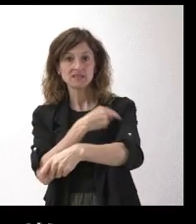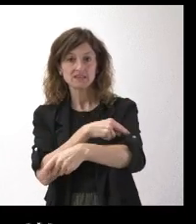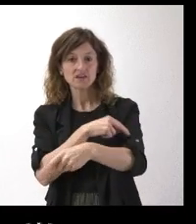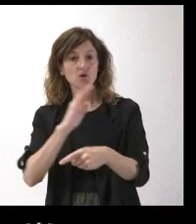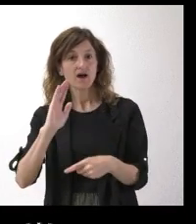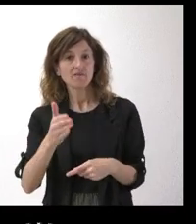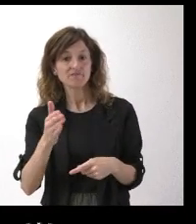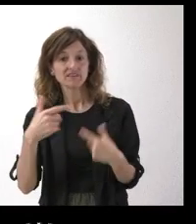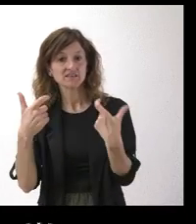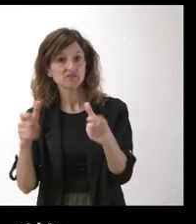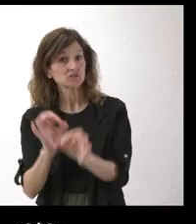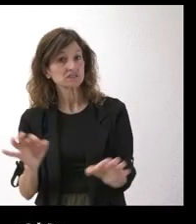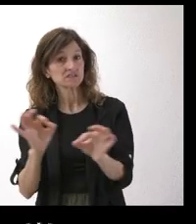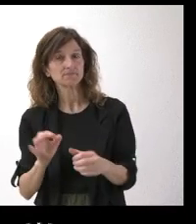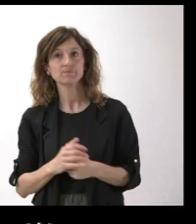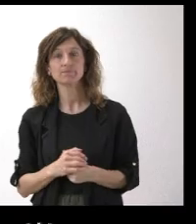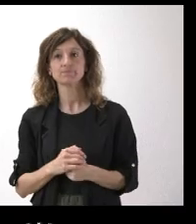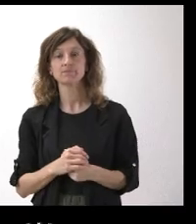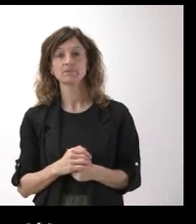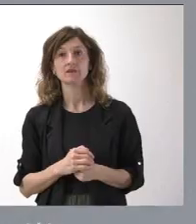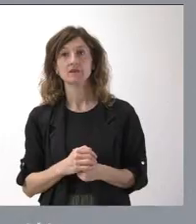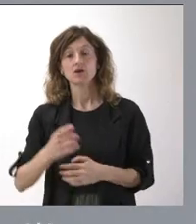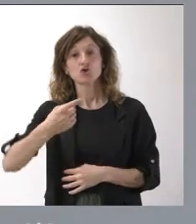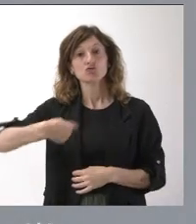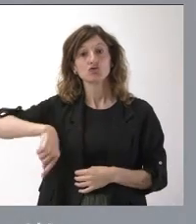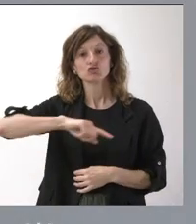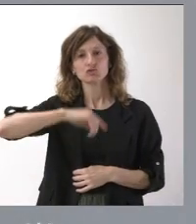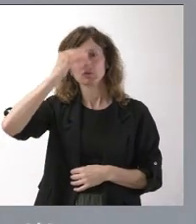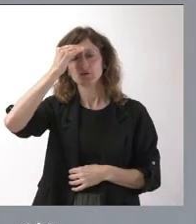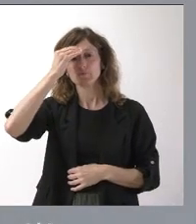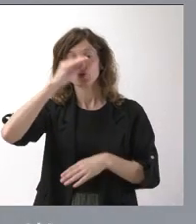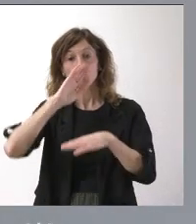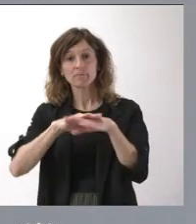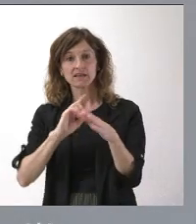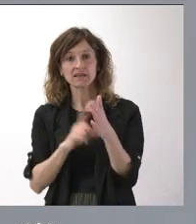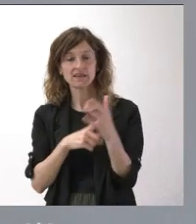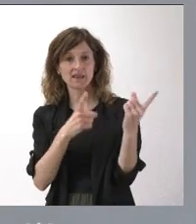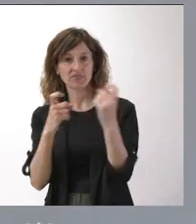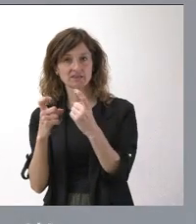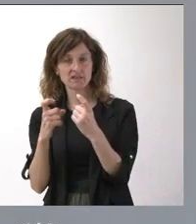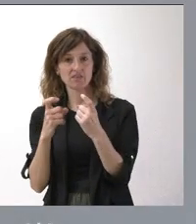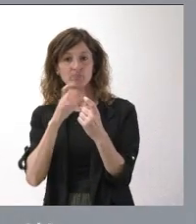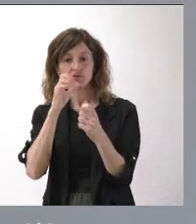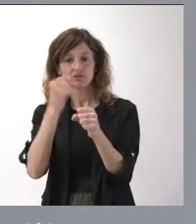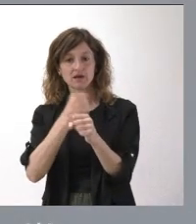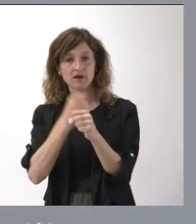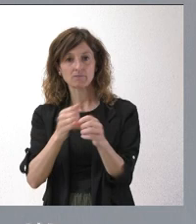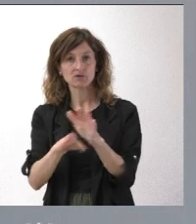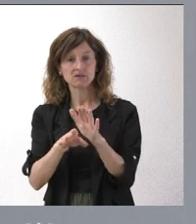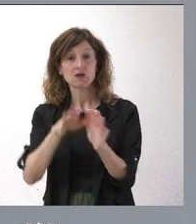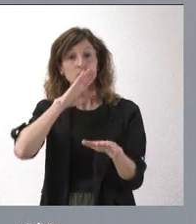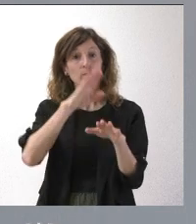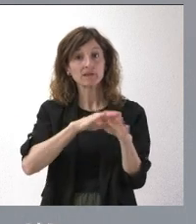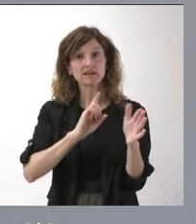ningún perjuicio al sector. Nosotros creemos que cumplir la ley es una necesidad y nosotros vamos a seguir trabajando en esta idea. Cumplir la ley